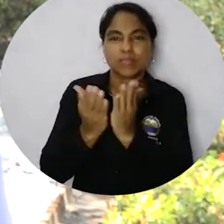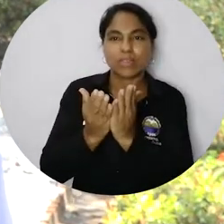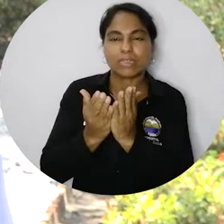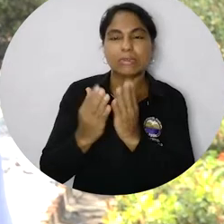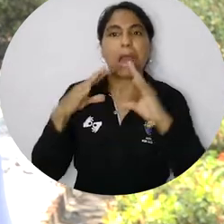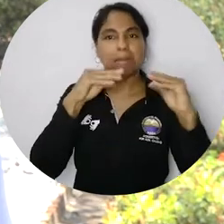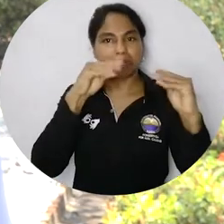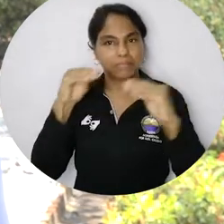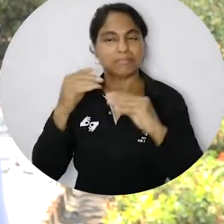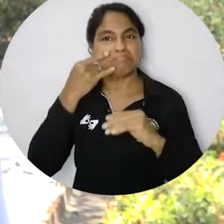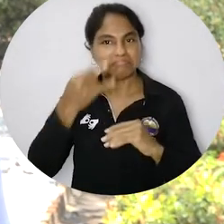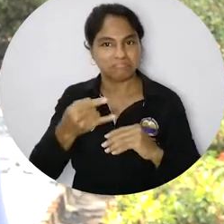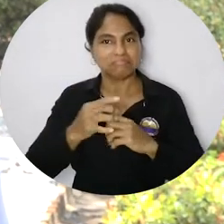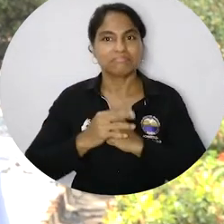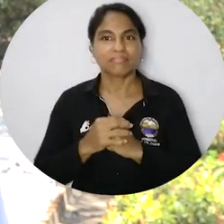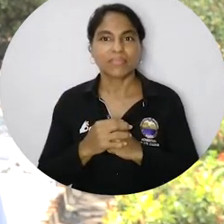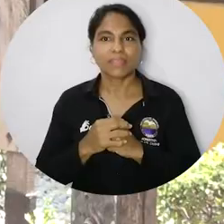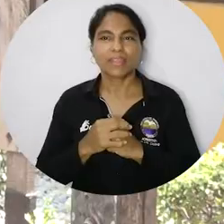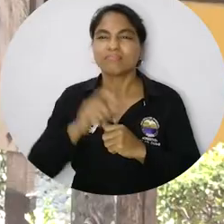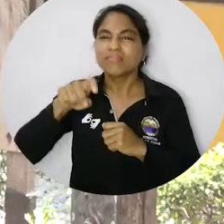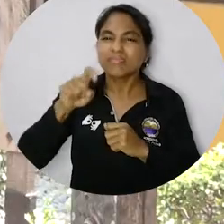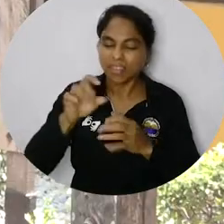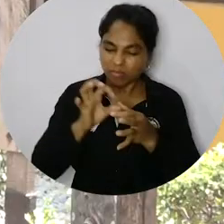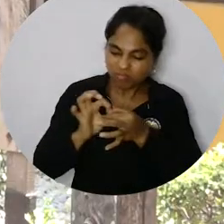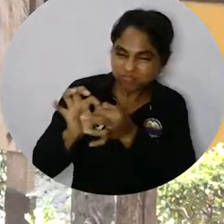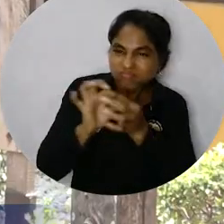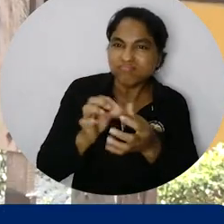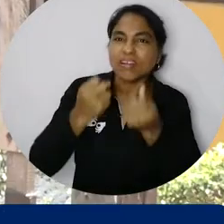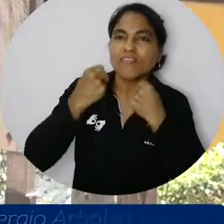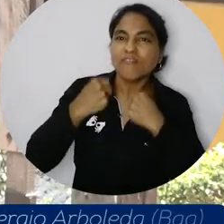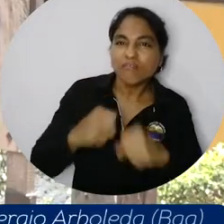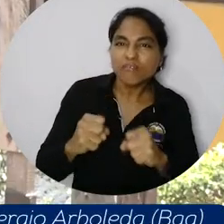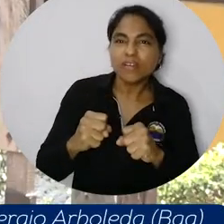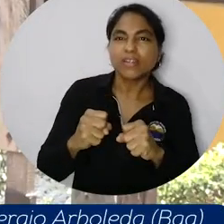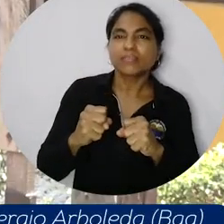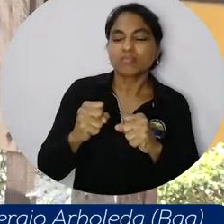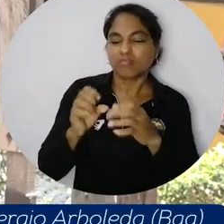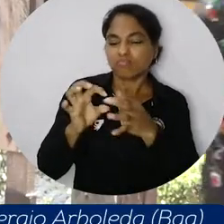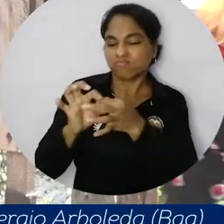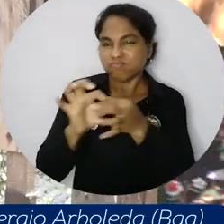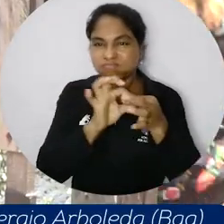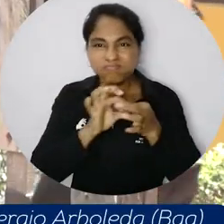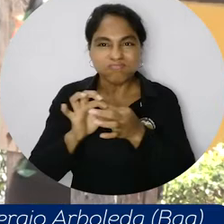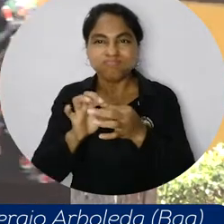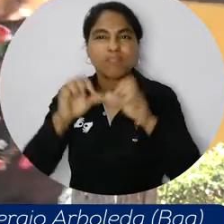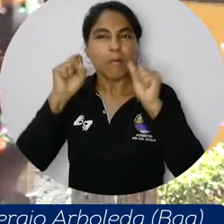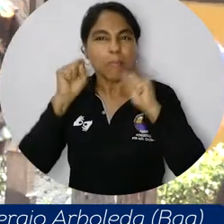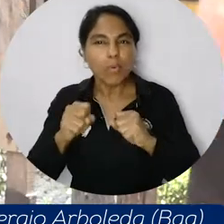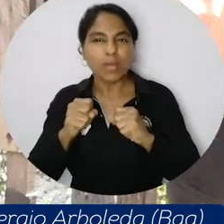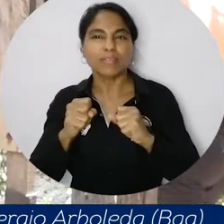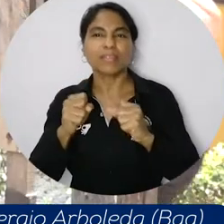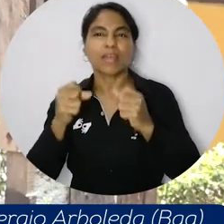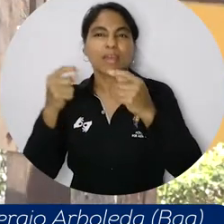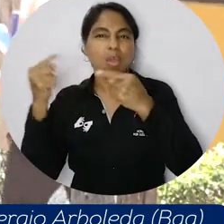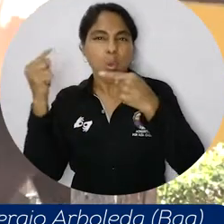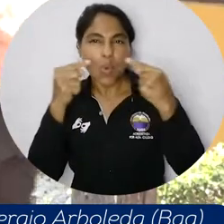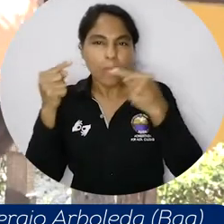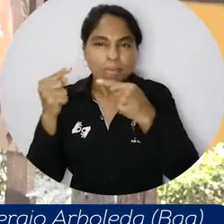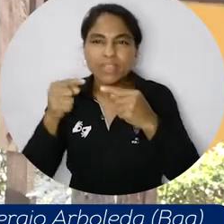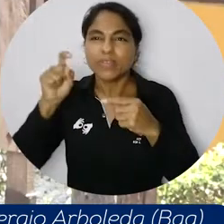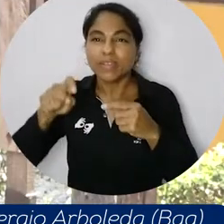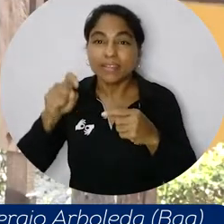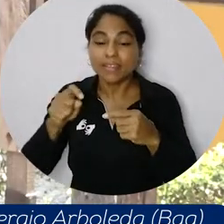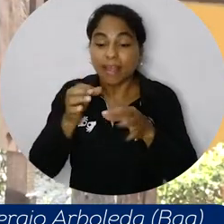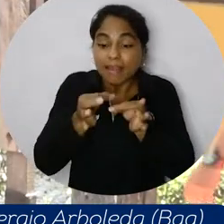creo que ha sido una charla muy interesante. Debemos unir esfuerzos para que juntos podamos lograr ser más